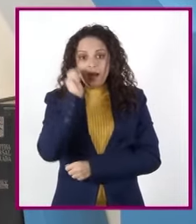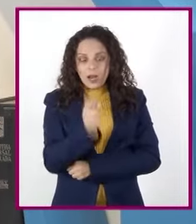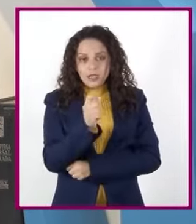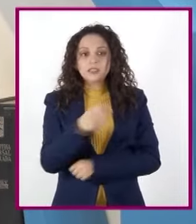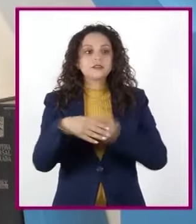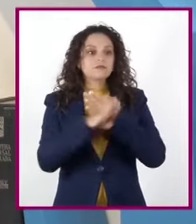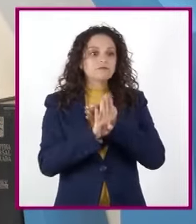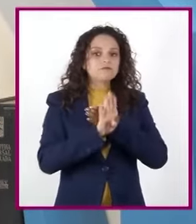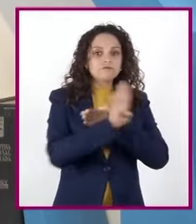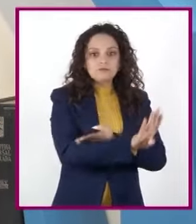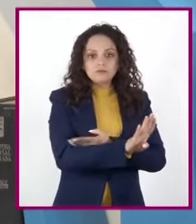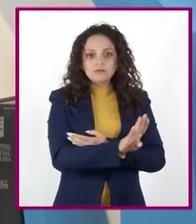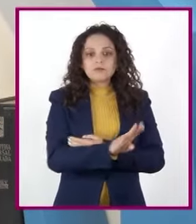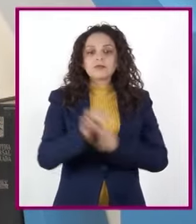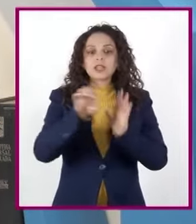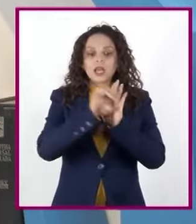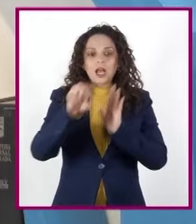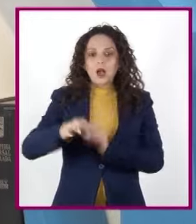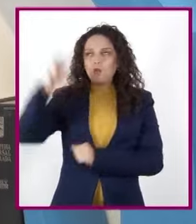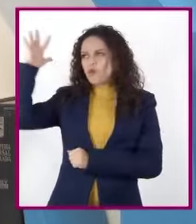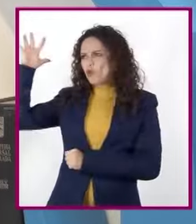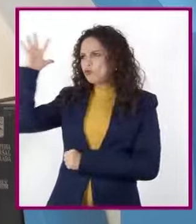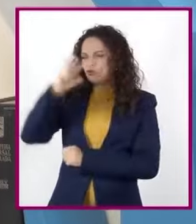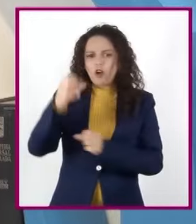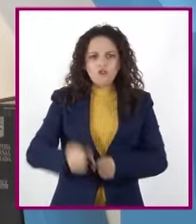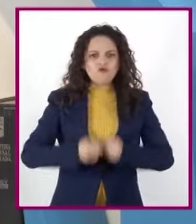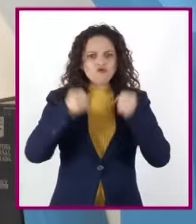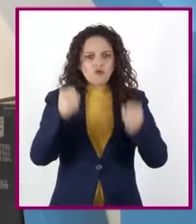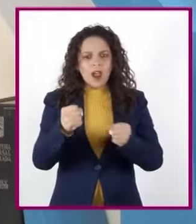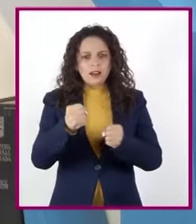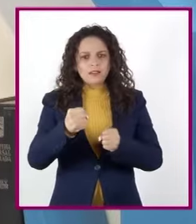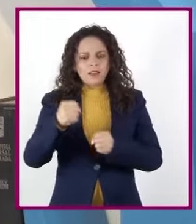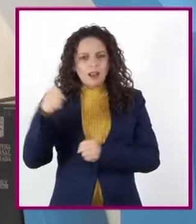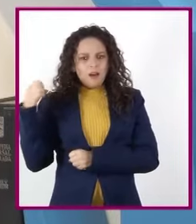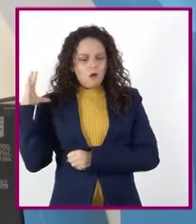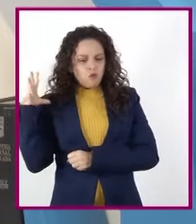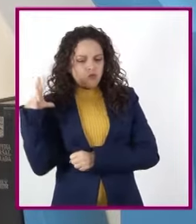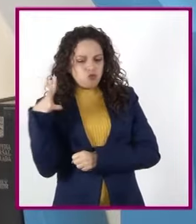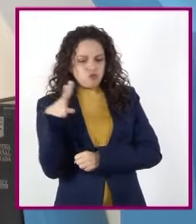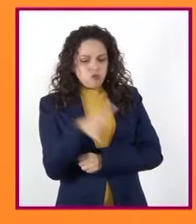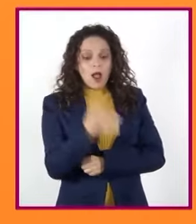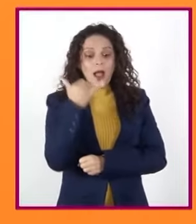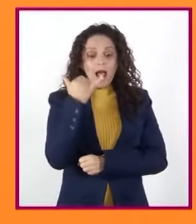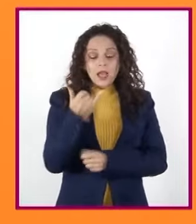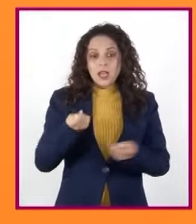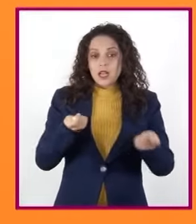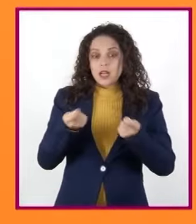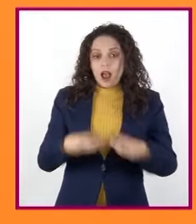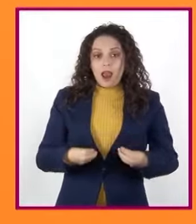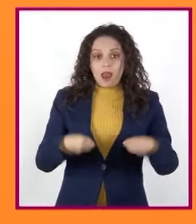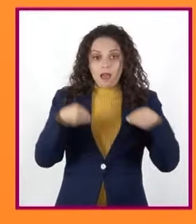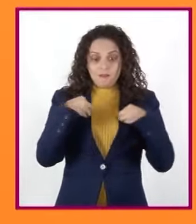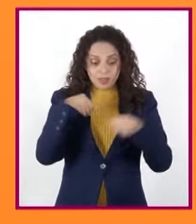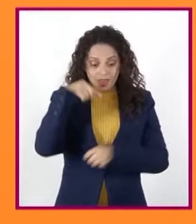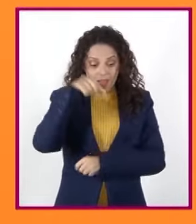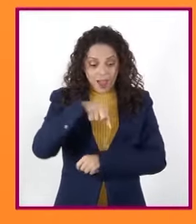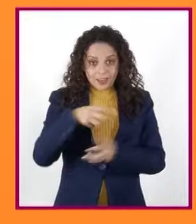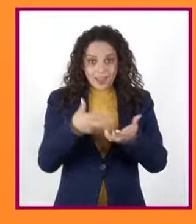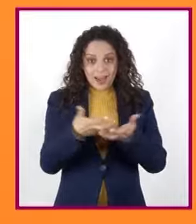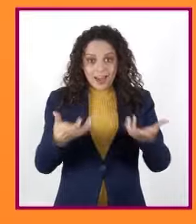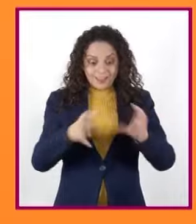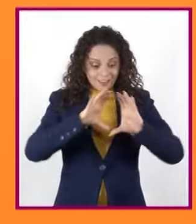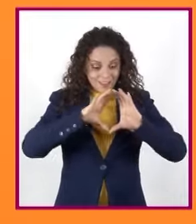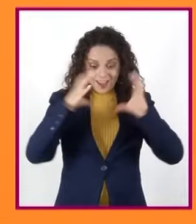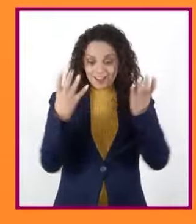astronómicos como la radiación solar. De igual forma, de regula la vida en nuestro planeta. Qué interesante, profesor.